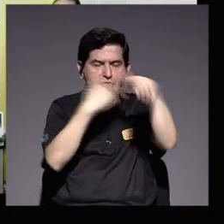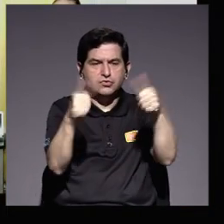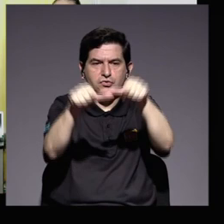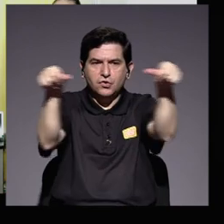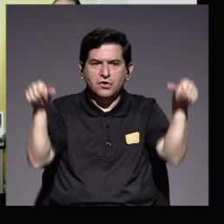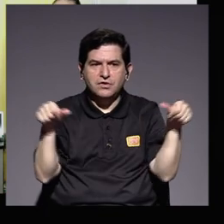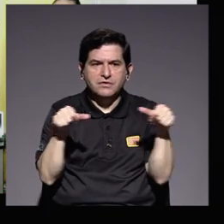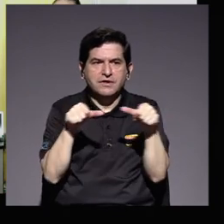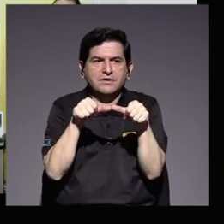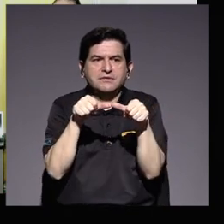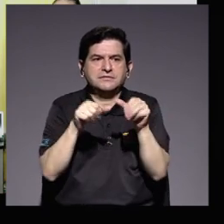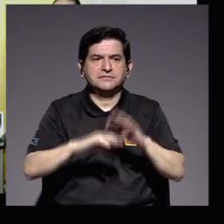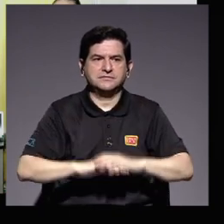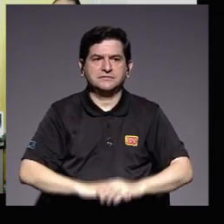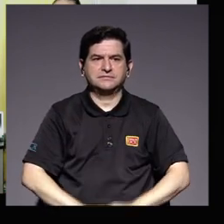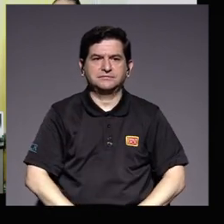áreas